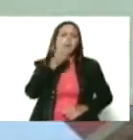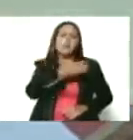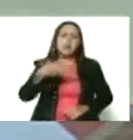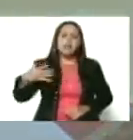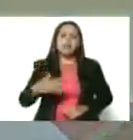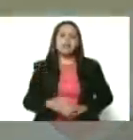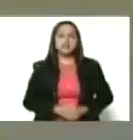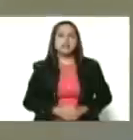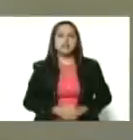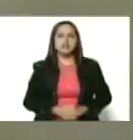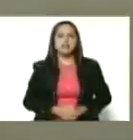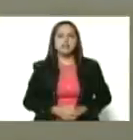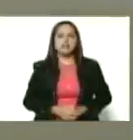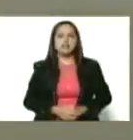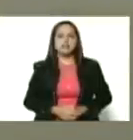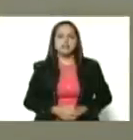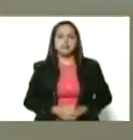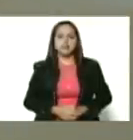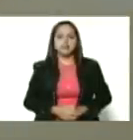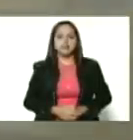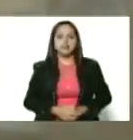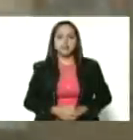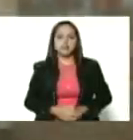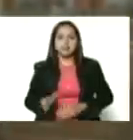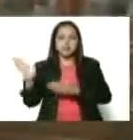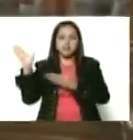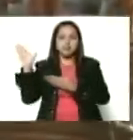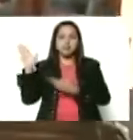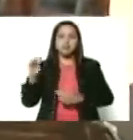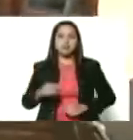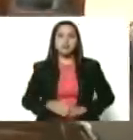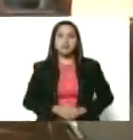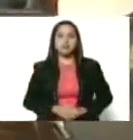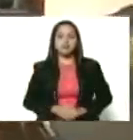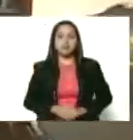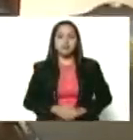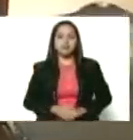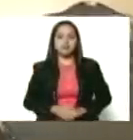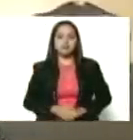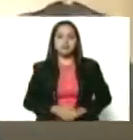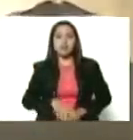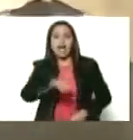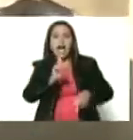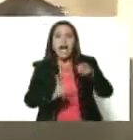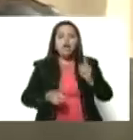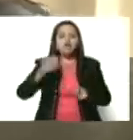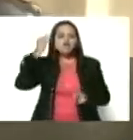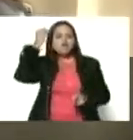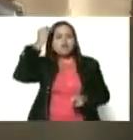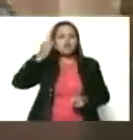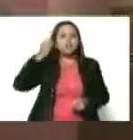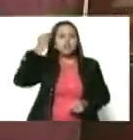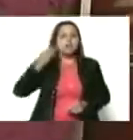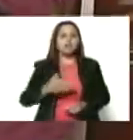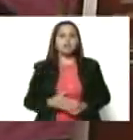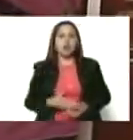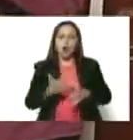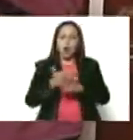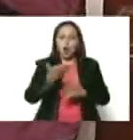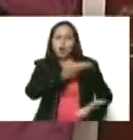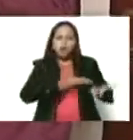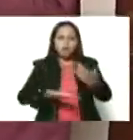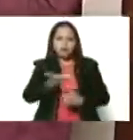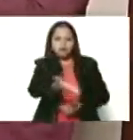Principios de siglo. Teresa de la Parra descansando aquí en este caso. Y algunos pensamientos. Que comparto con ustedes.